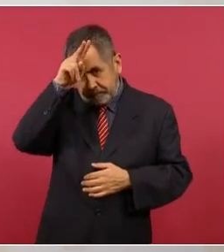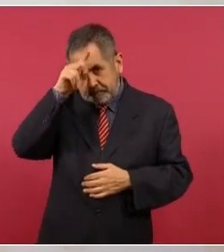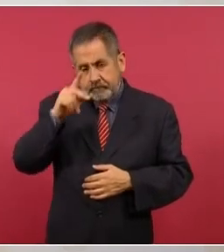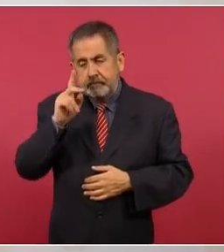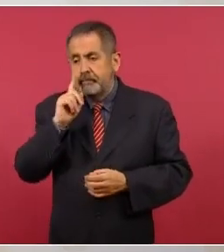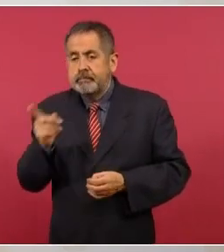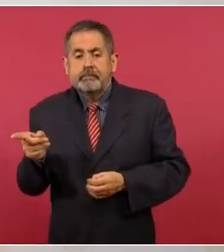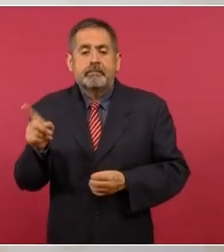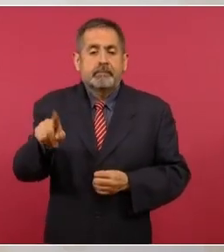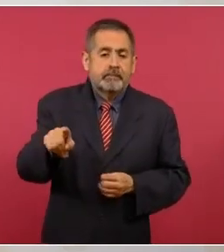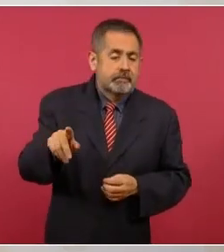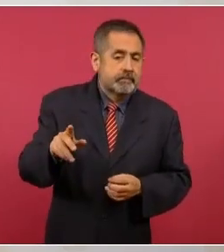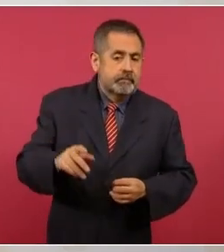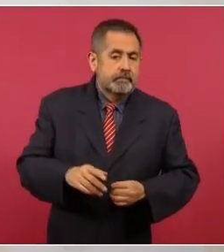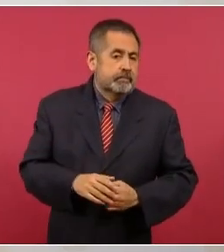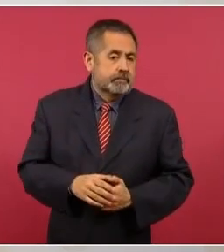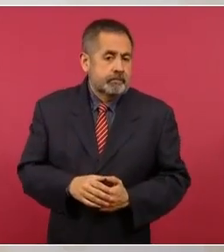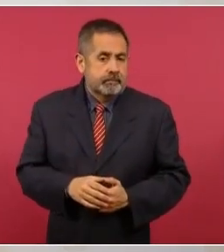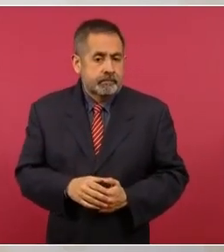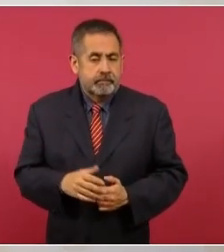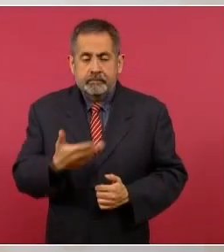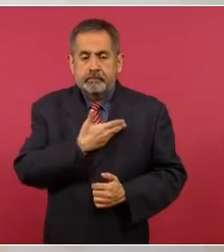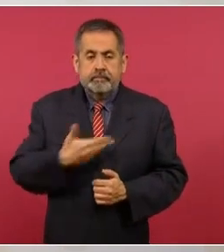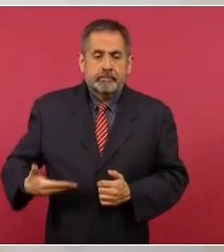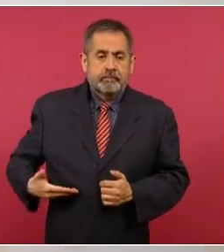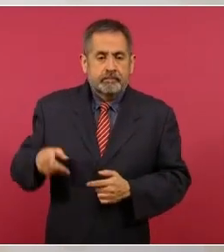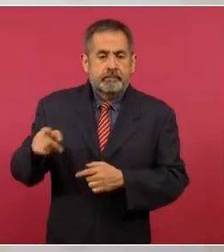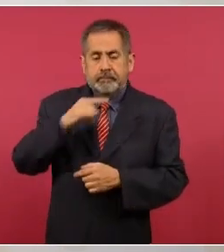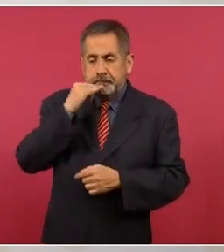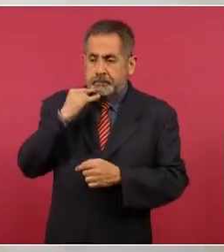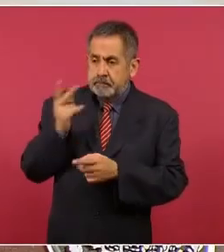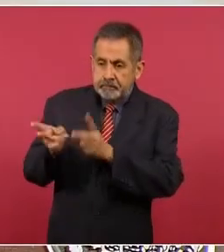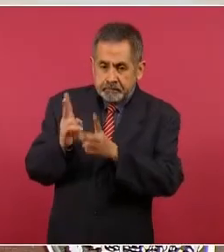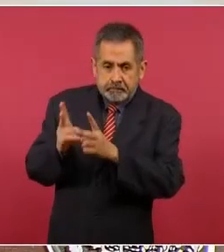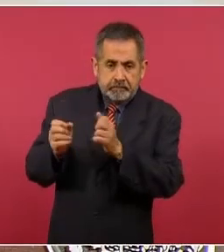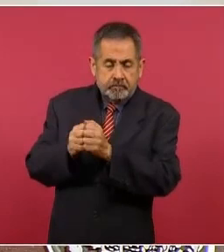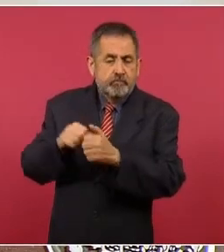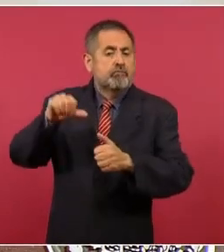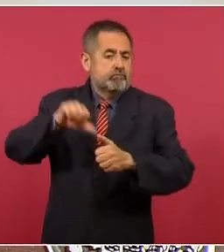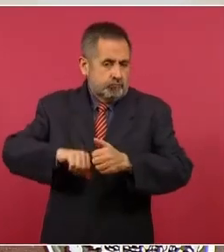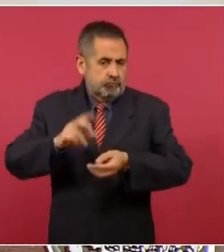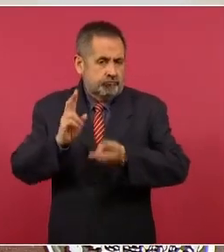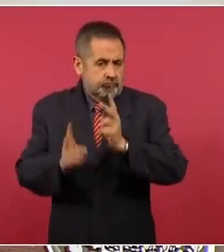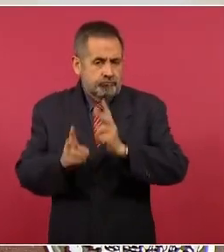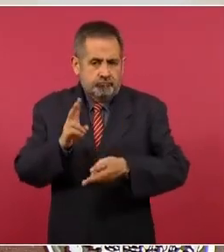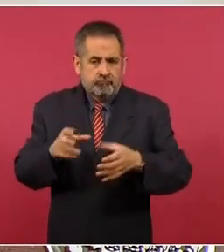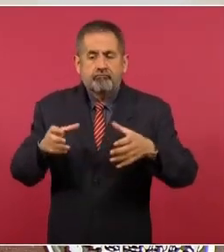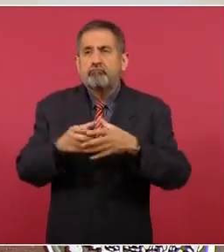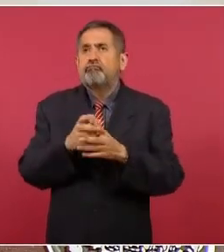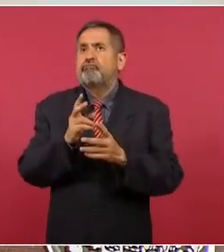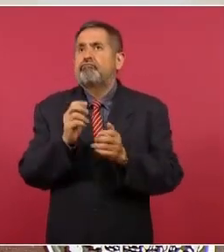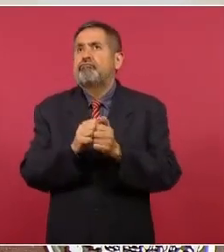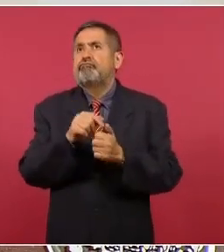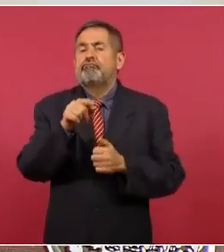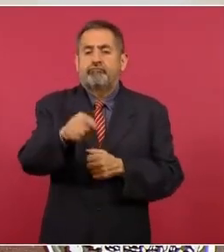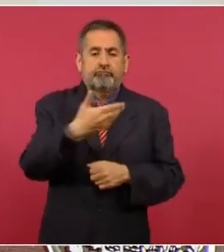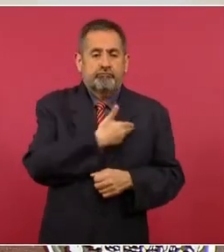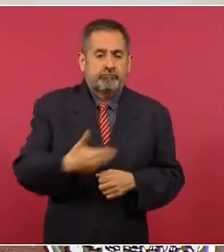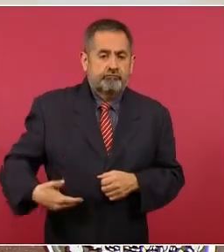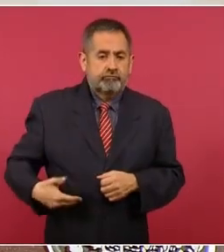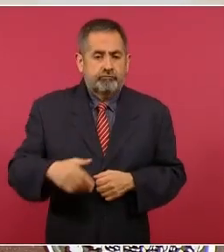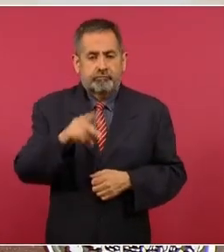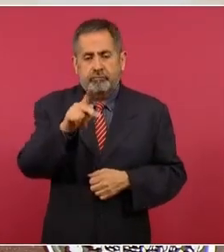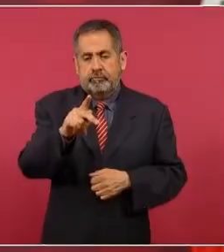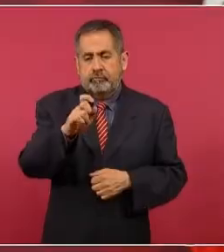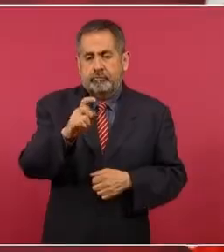el presidente Boric. Hoy vamos a hablar con el presidente